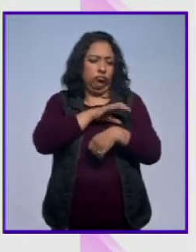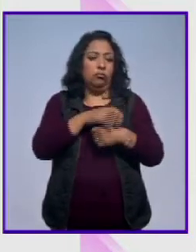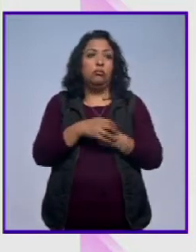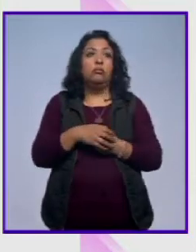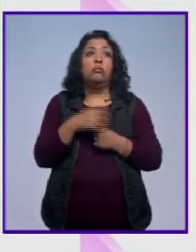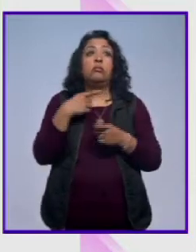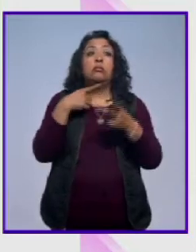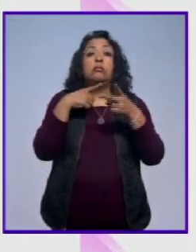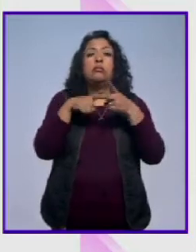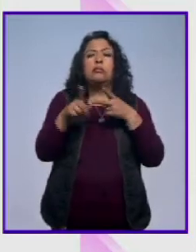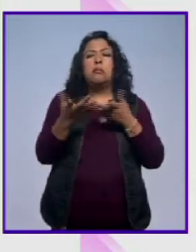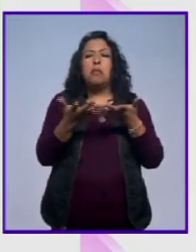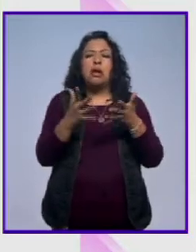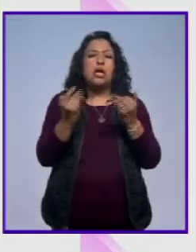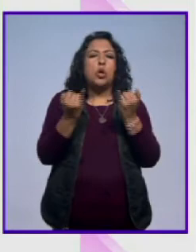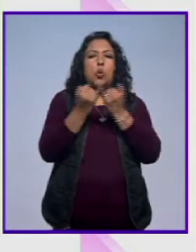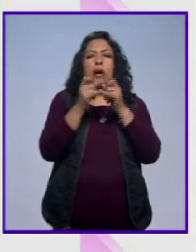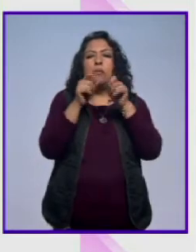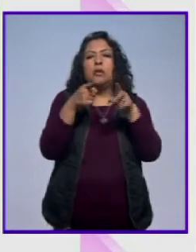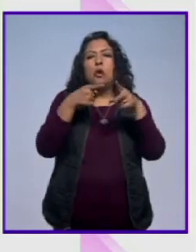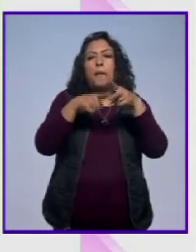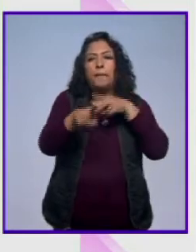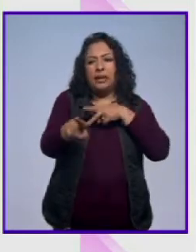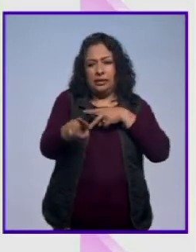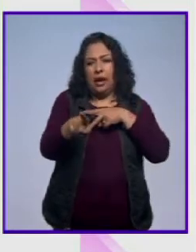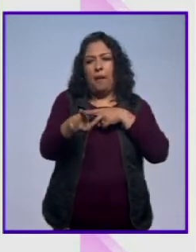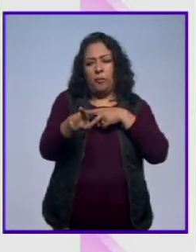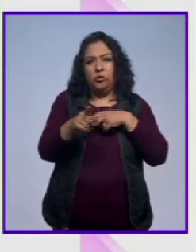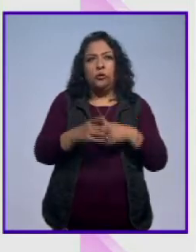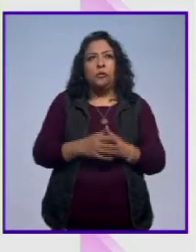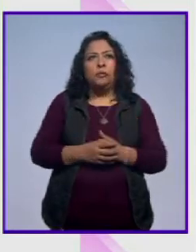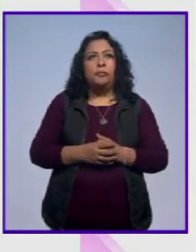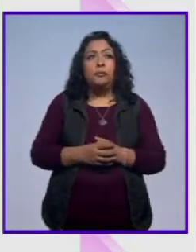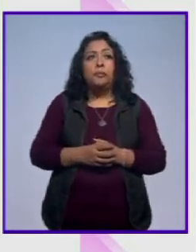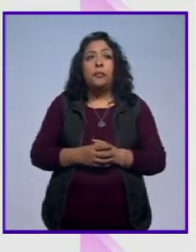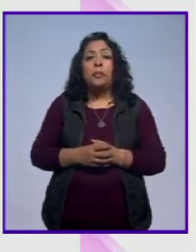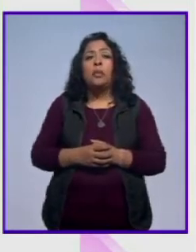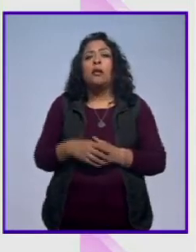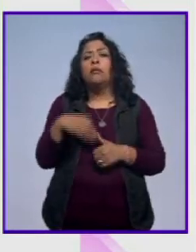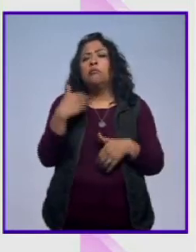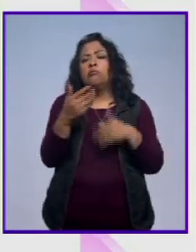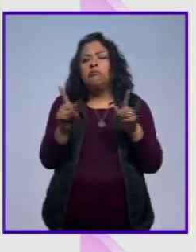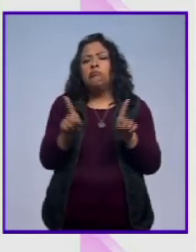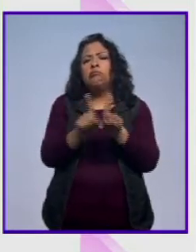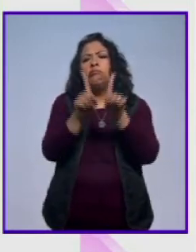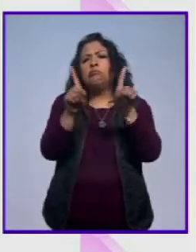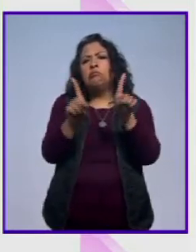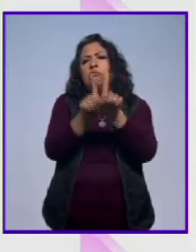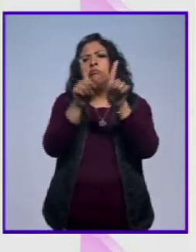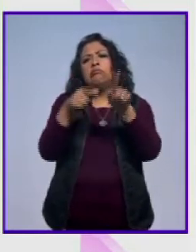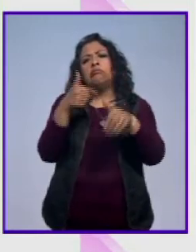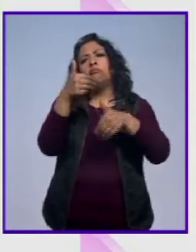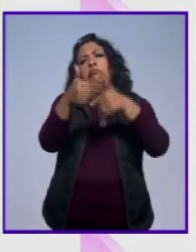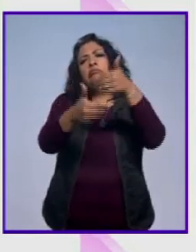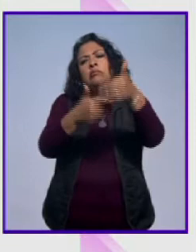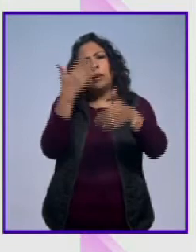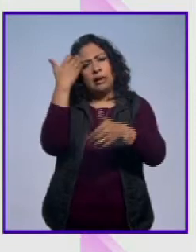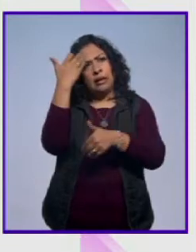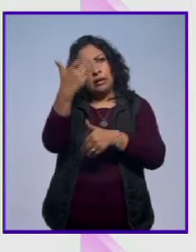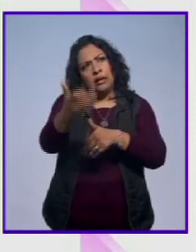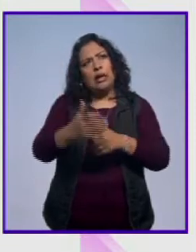iniciamos la carrera más o menos al mismo tiempo y nos fuimos encontrando a lo largo de nuestra carrera